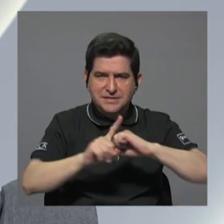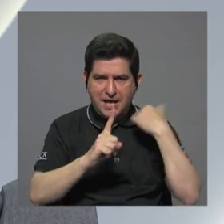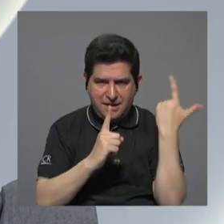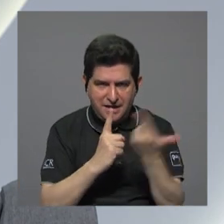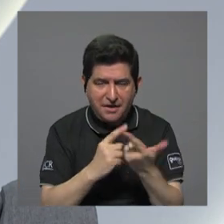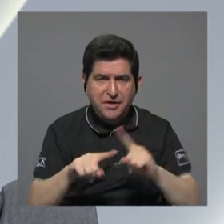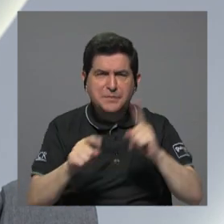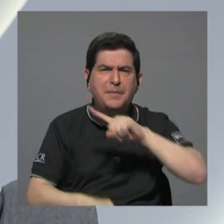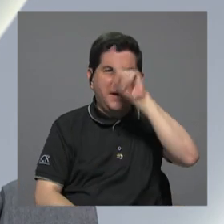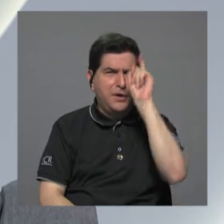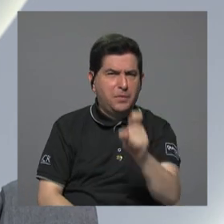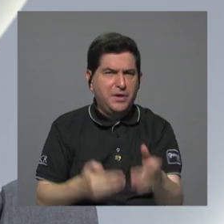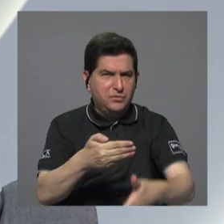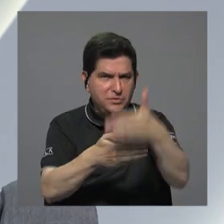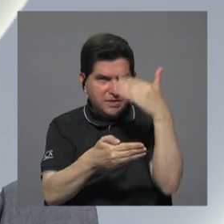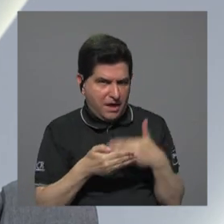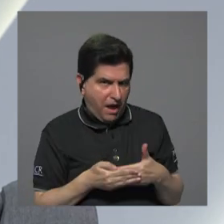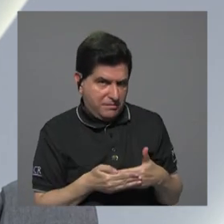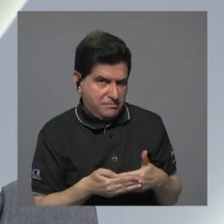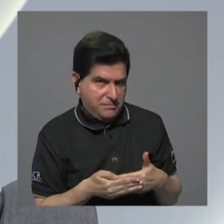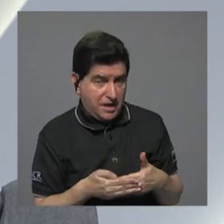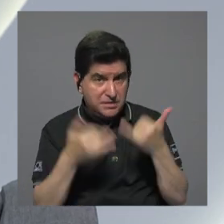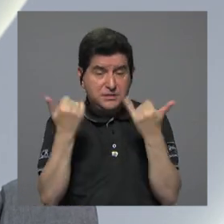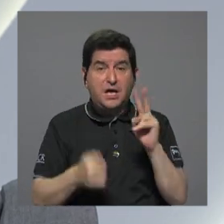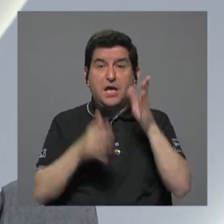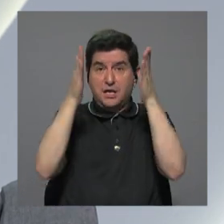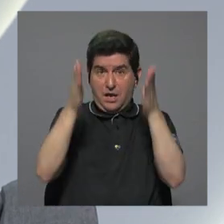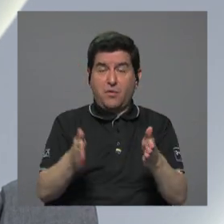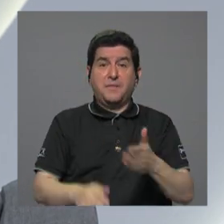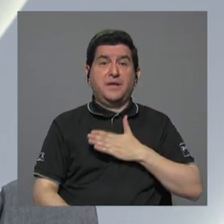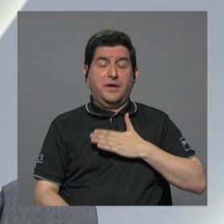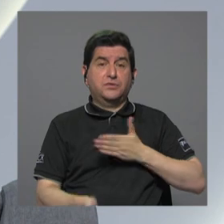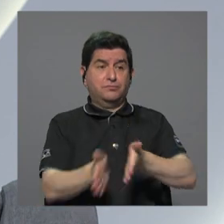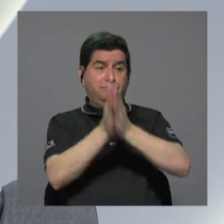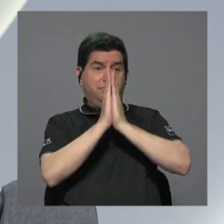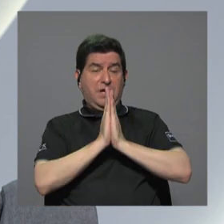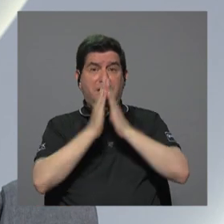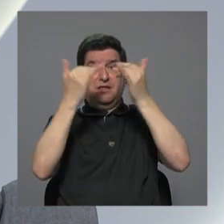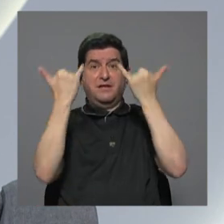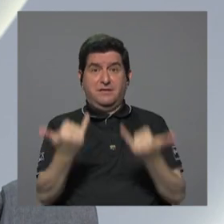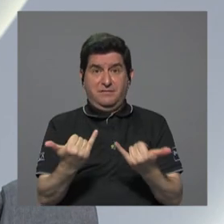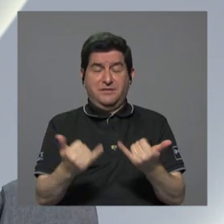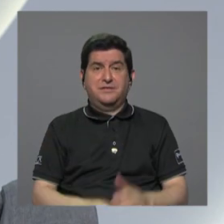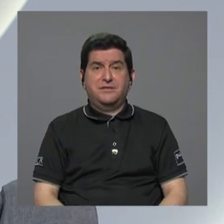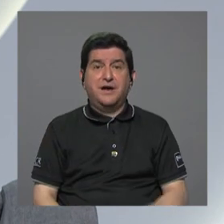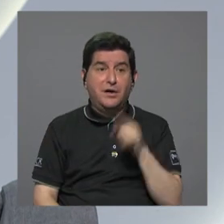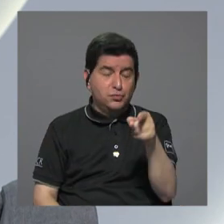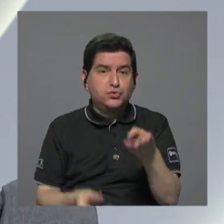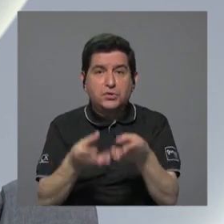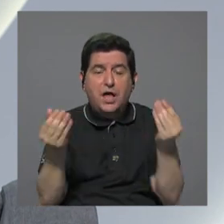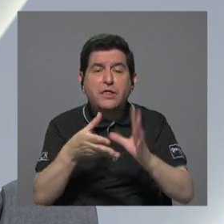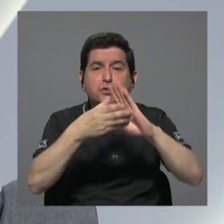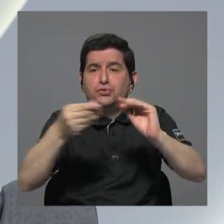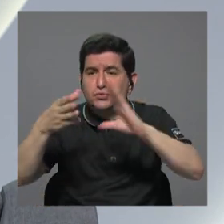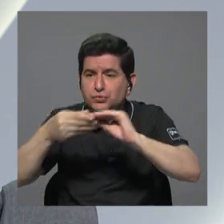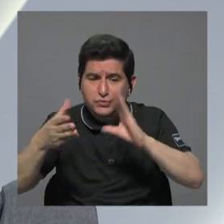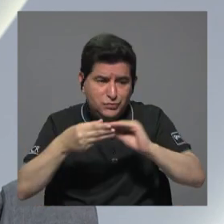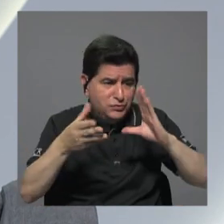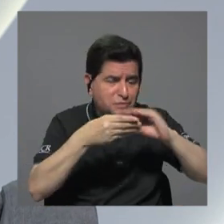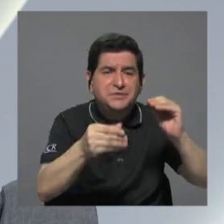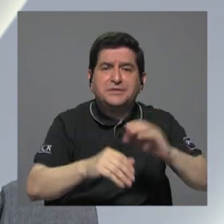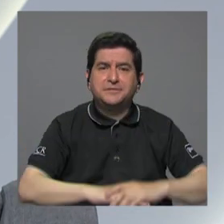si quisiera preguntarles antes de que nos vayamos con las redes que ya los compañeros me lo están pidiendo porque ya ustedes han generado comentarios aquí